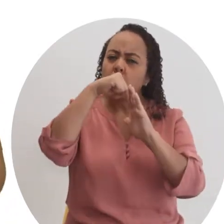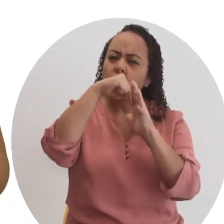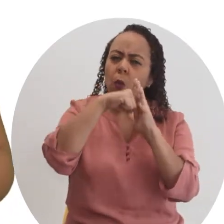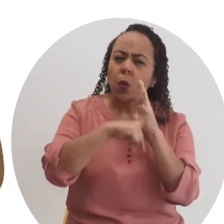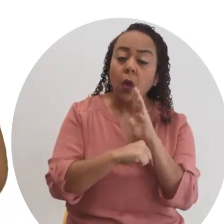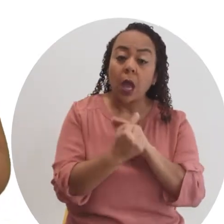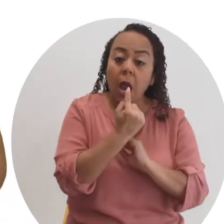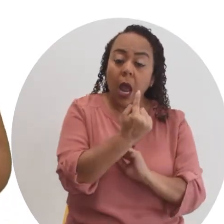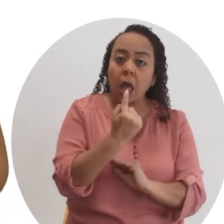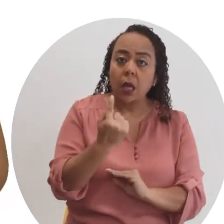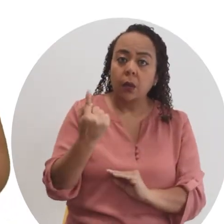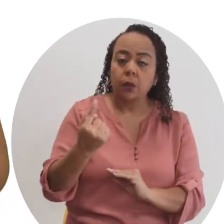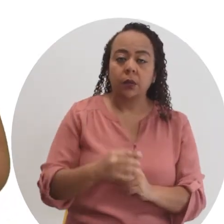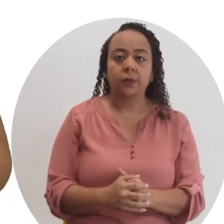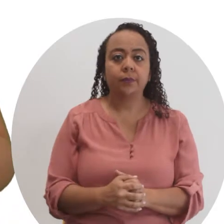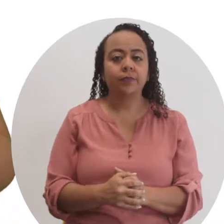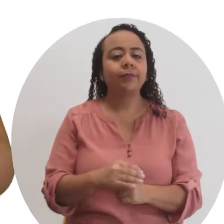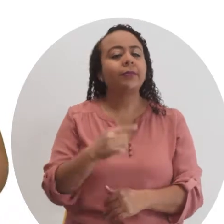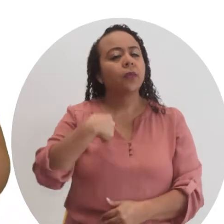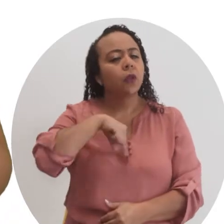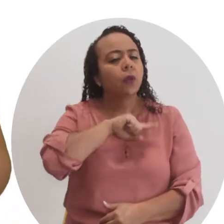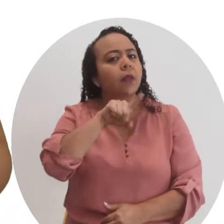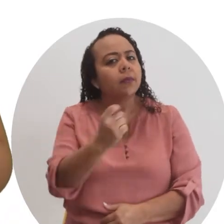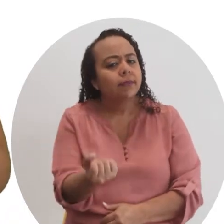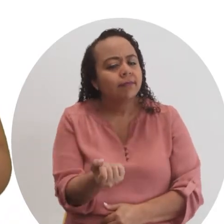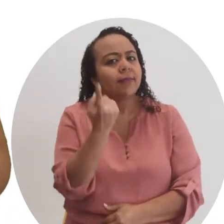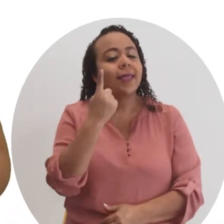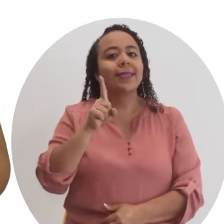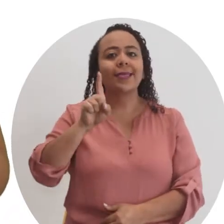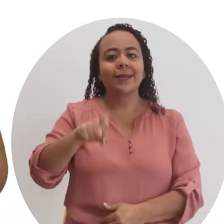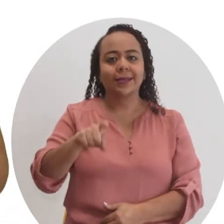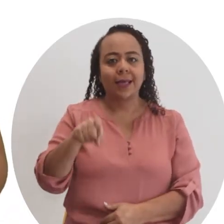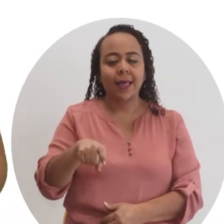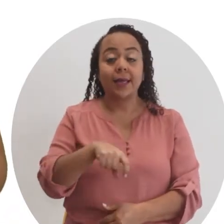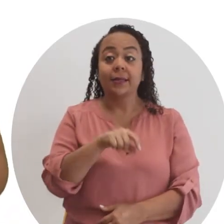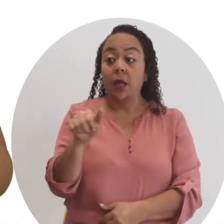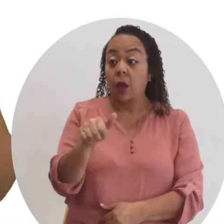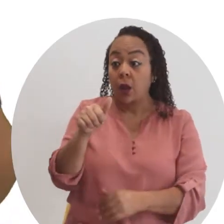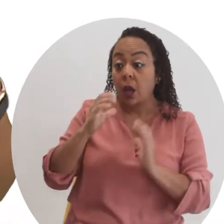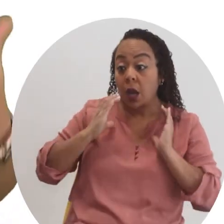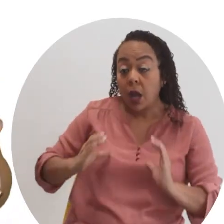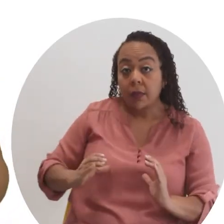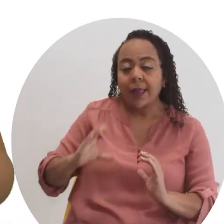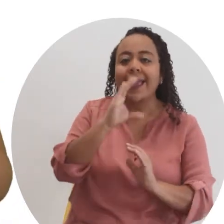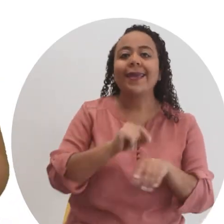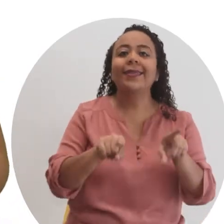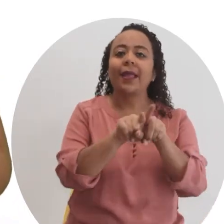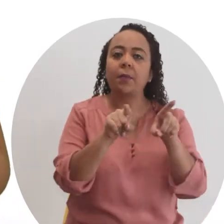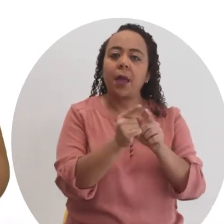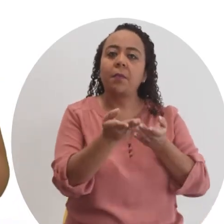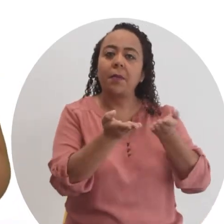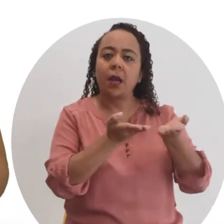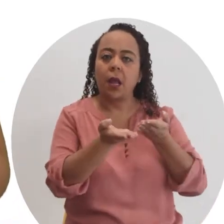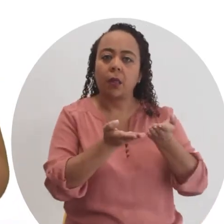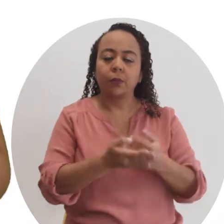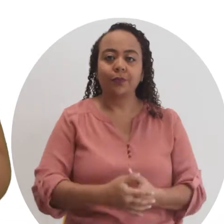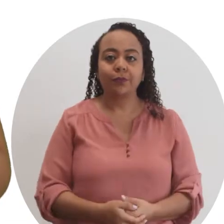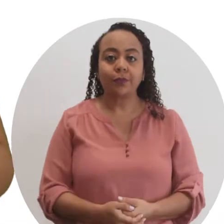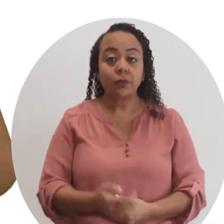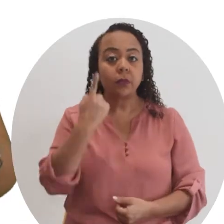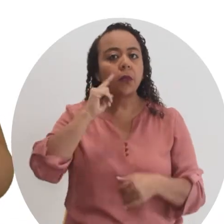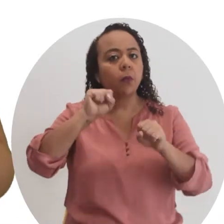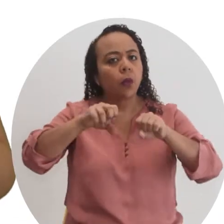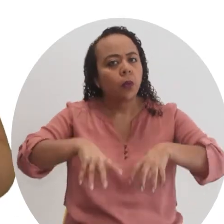profundamente cada una, entendiendo nuestras necesidades, las de la clientela y las del mercado.